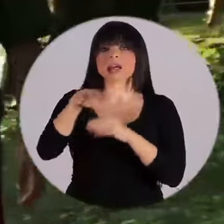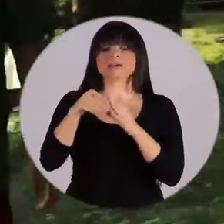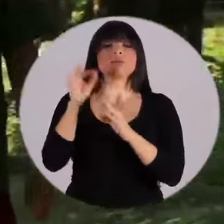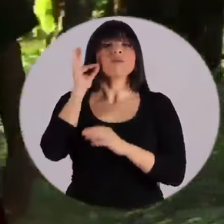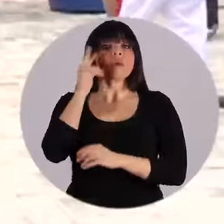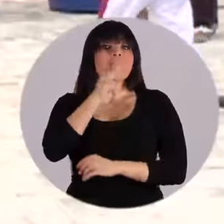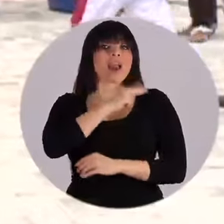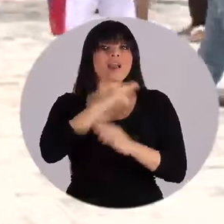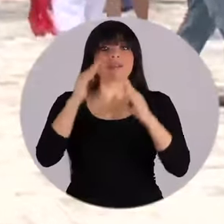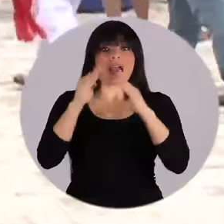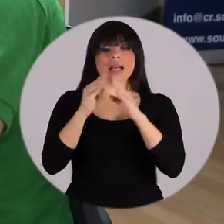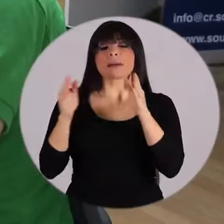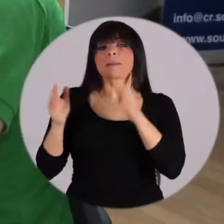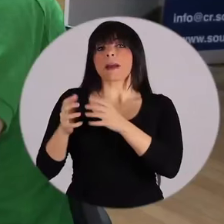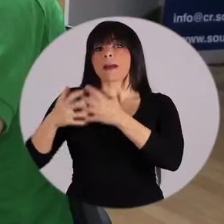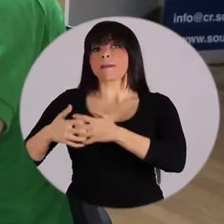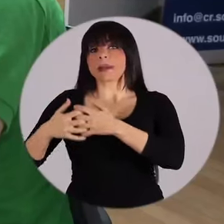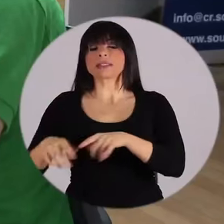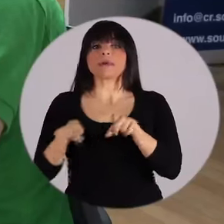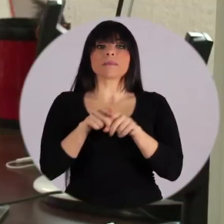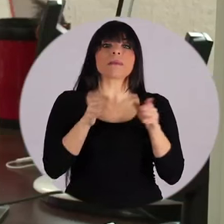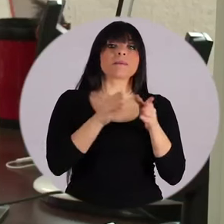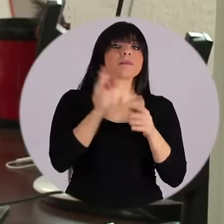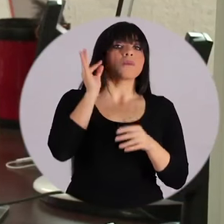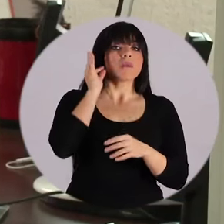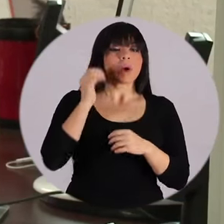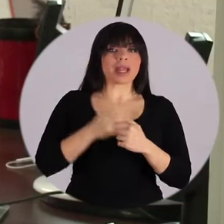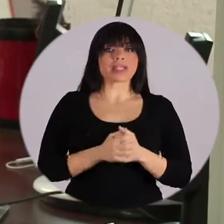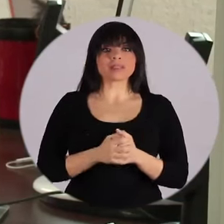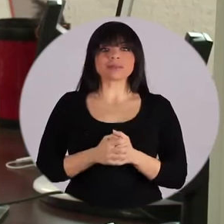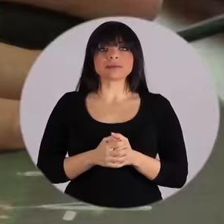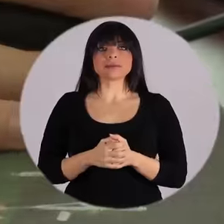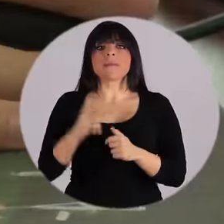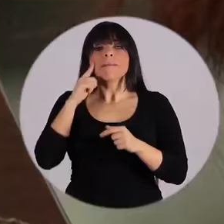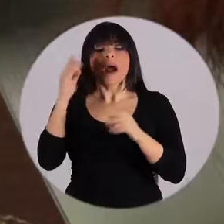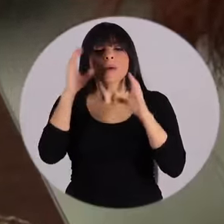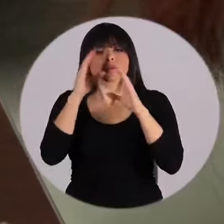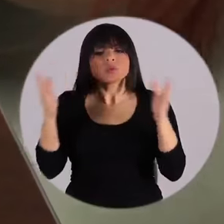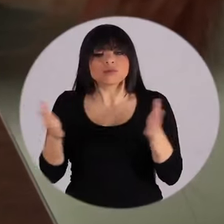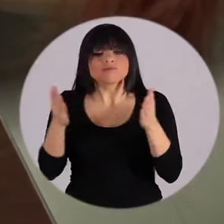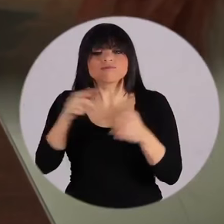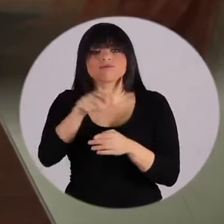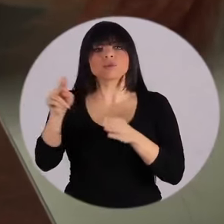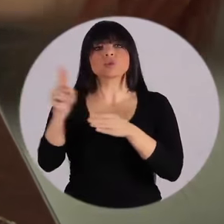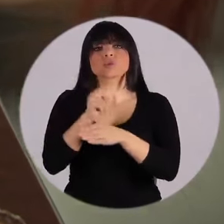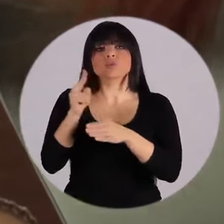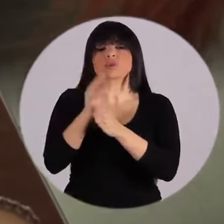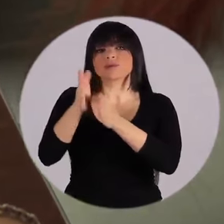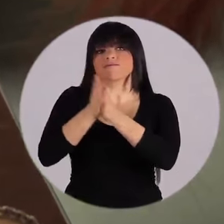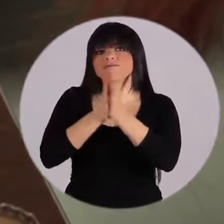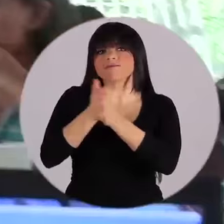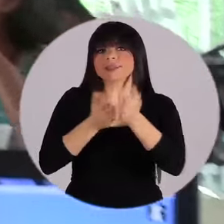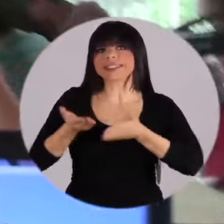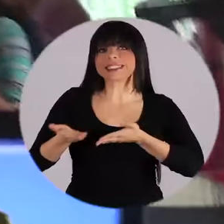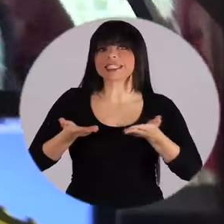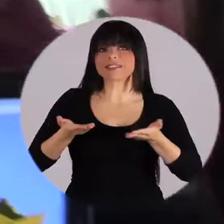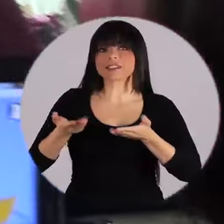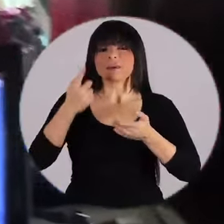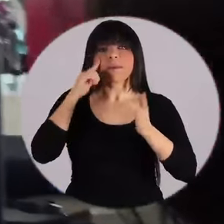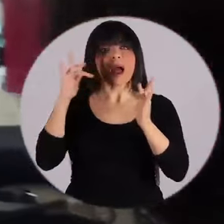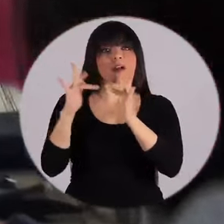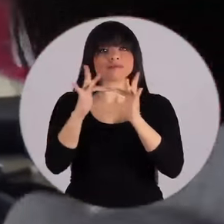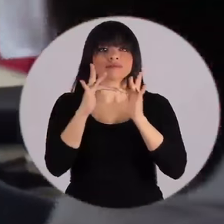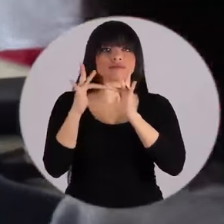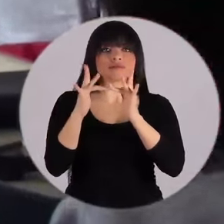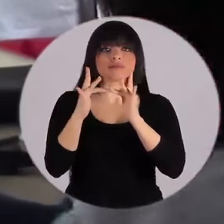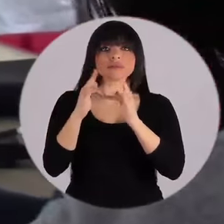indígenas, jefas de hogar, microempresarios y microempresarias, con el objetivo de fomentar el uso y el aprovechamiento de los servicios